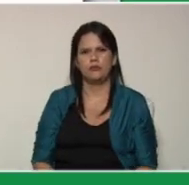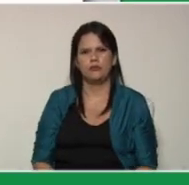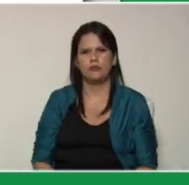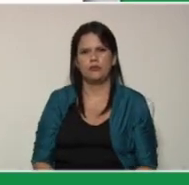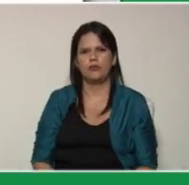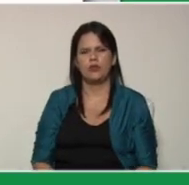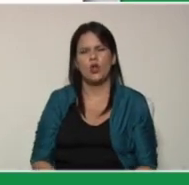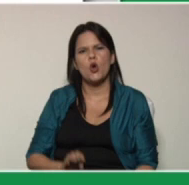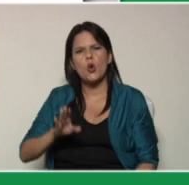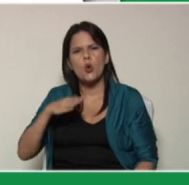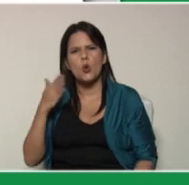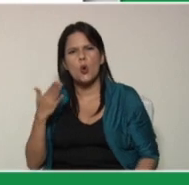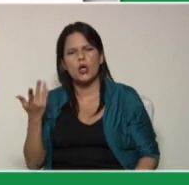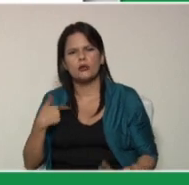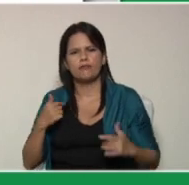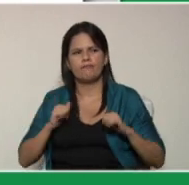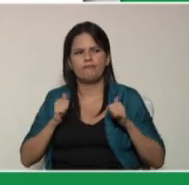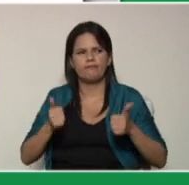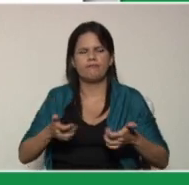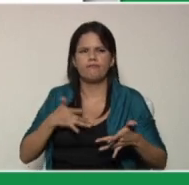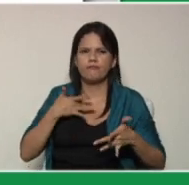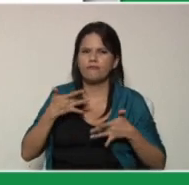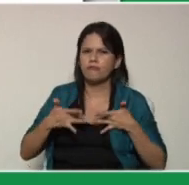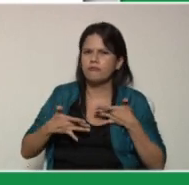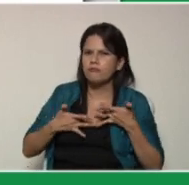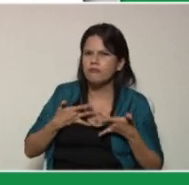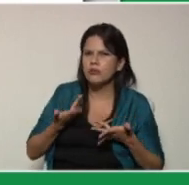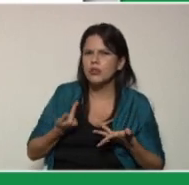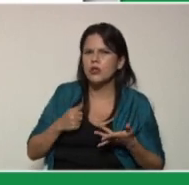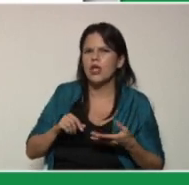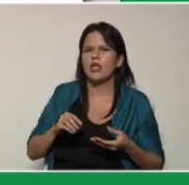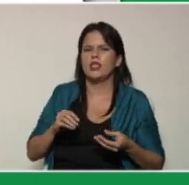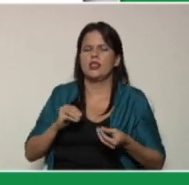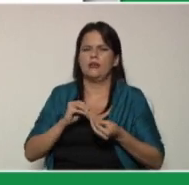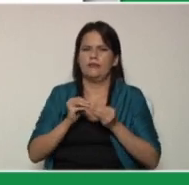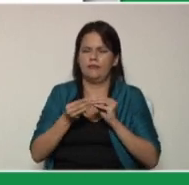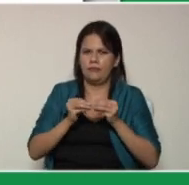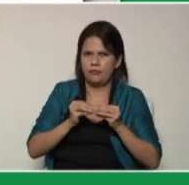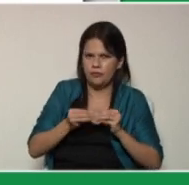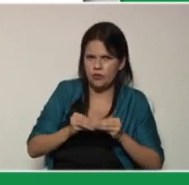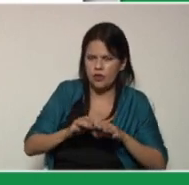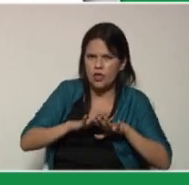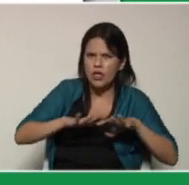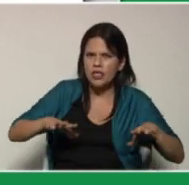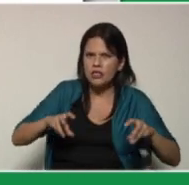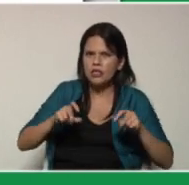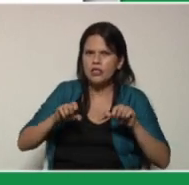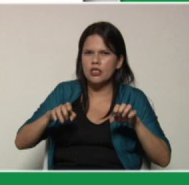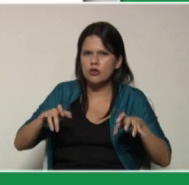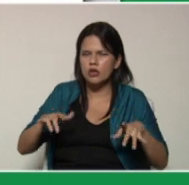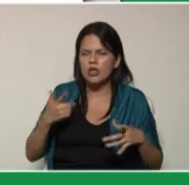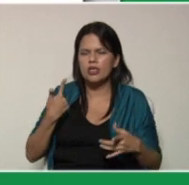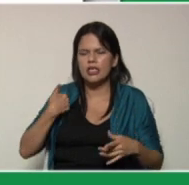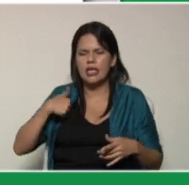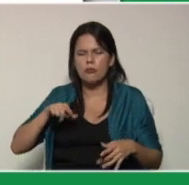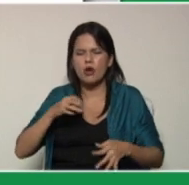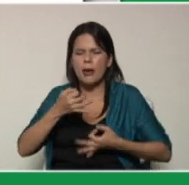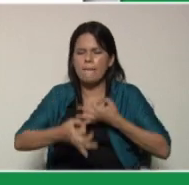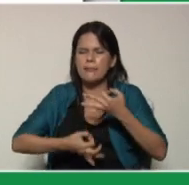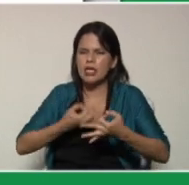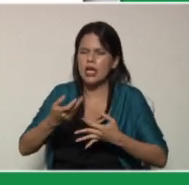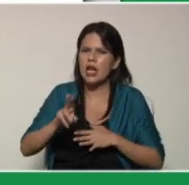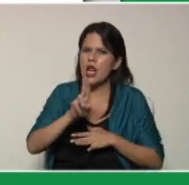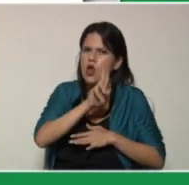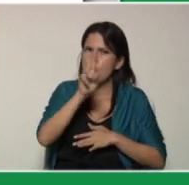cuando vamos a realizar el trabajo de la preparación de suelos y abonos orgánicos debemos explicarle el